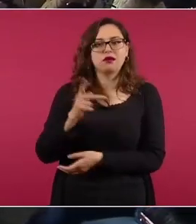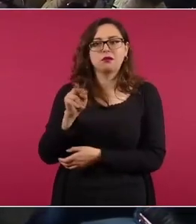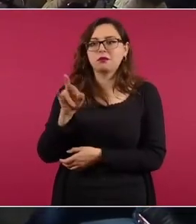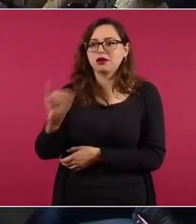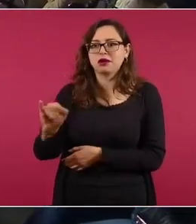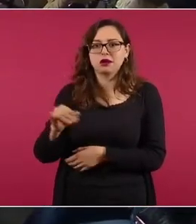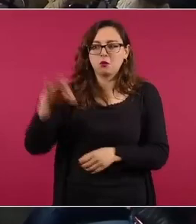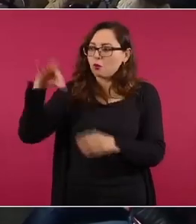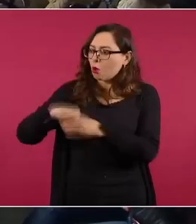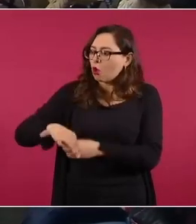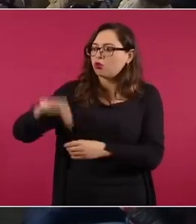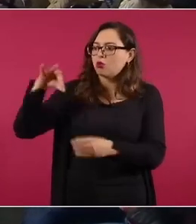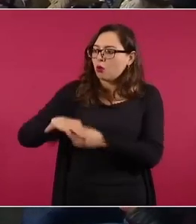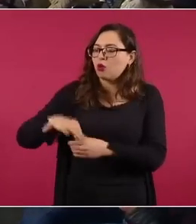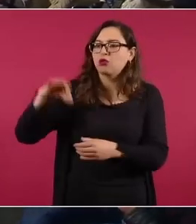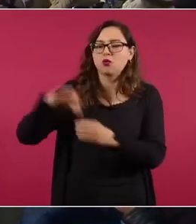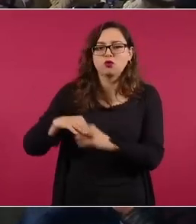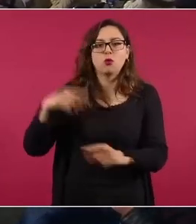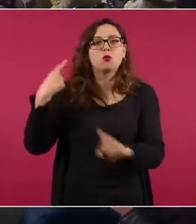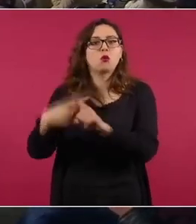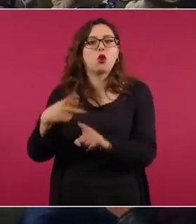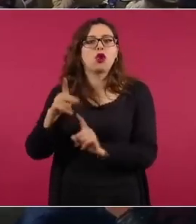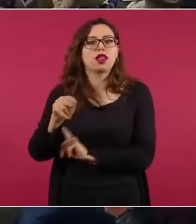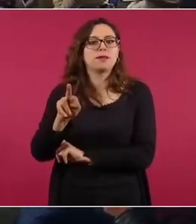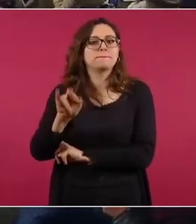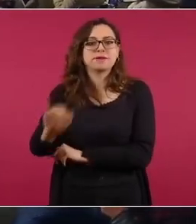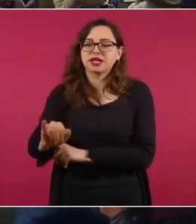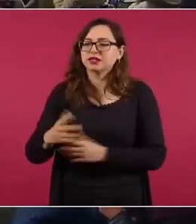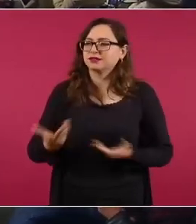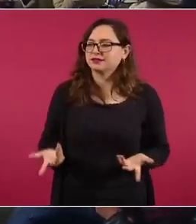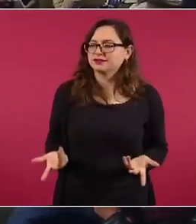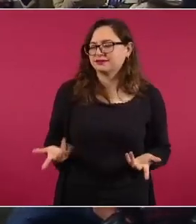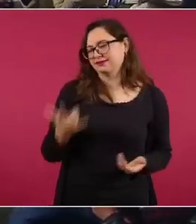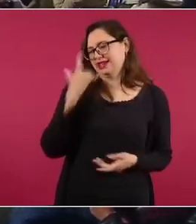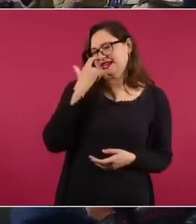arrasaba entonces